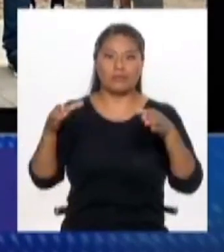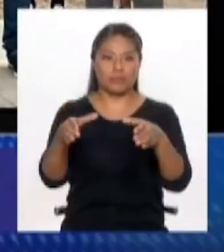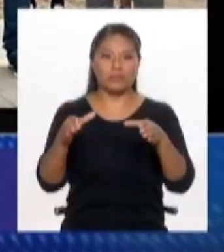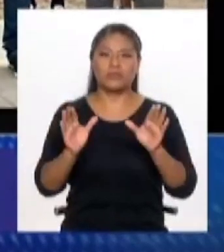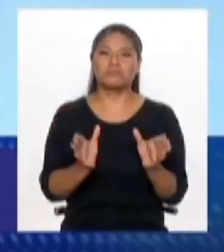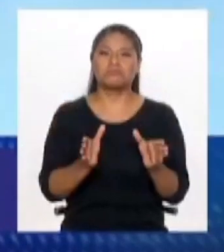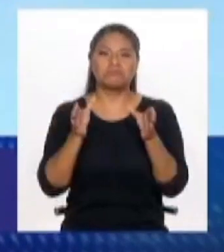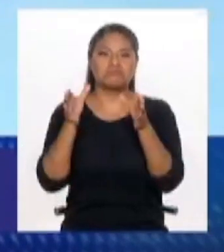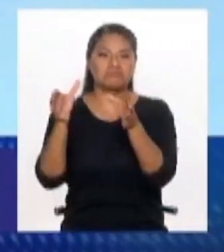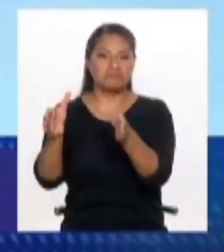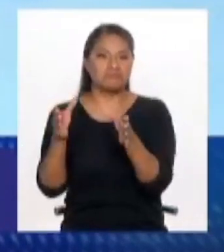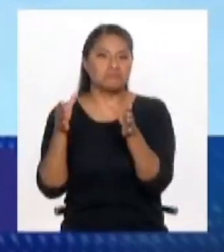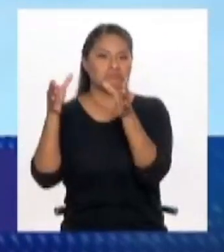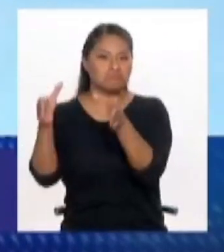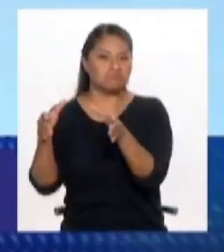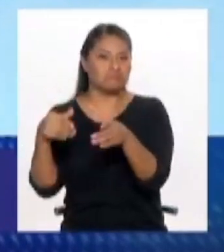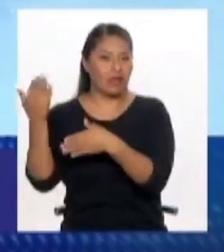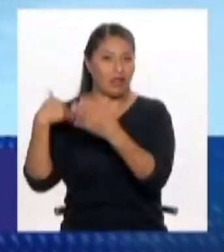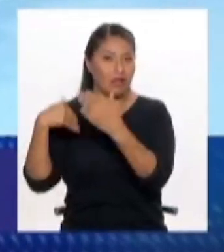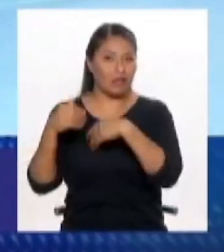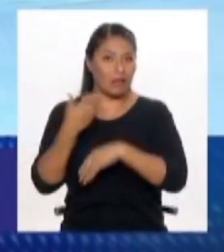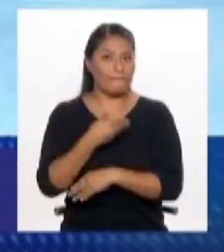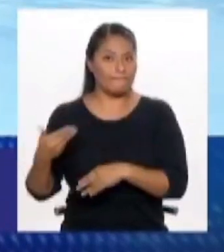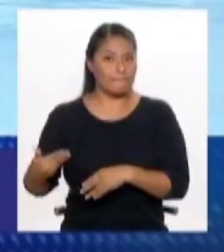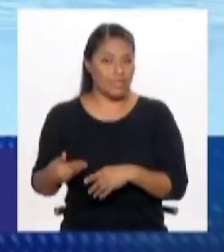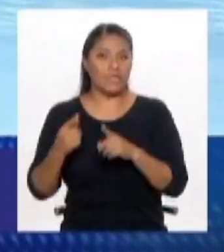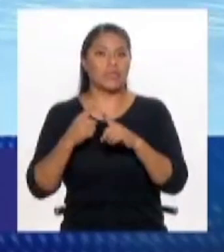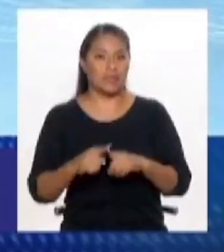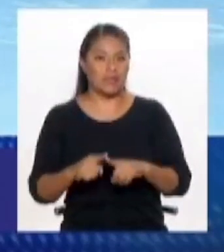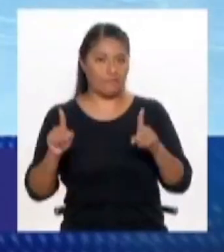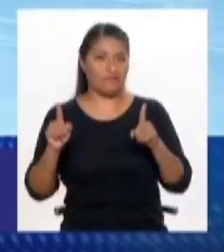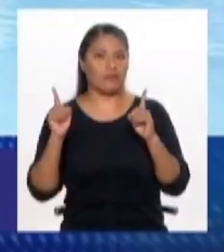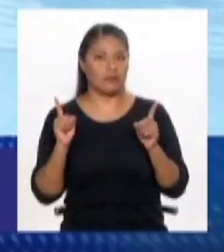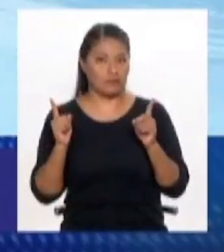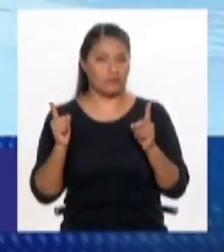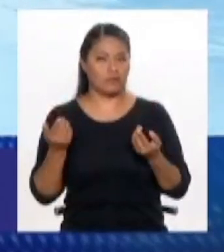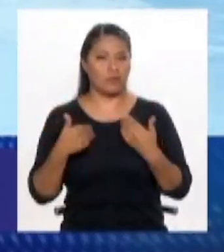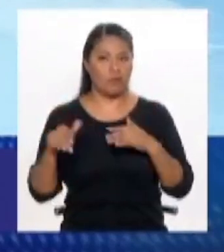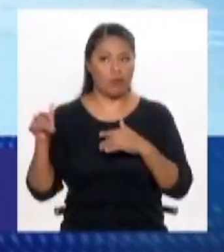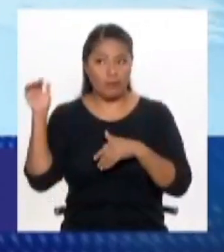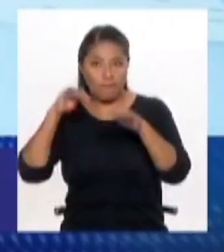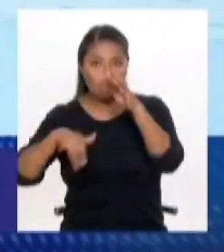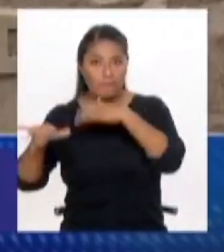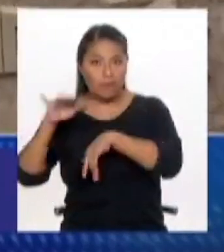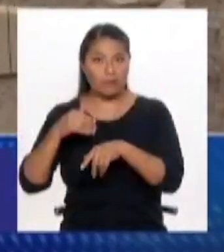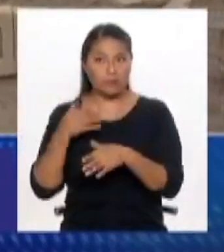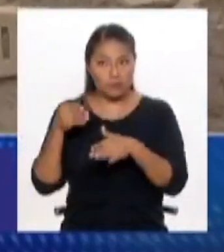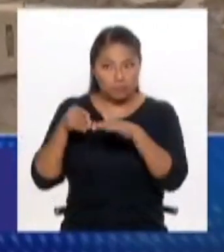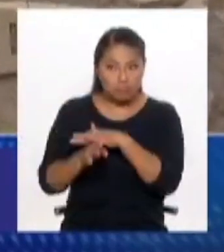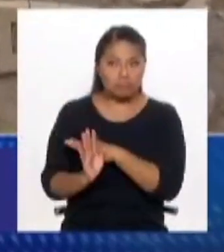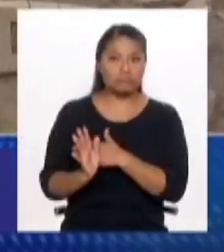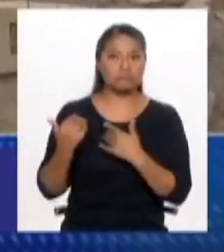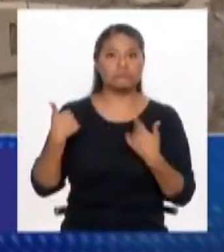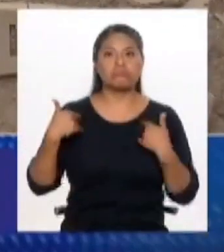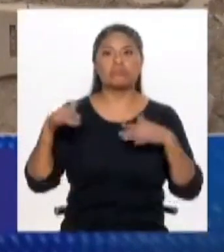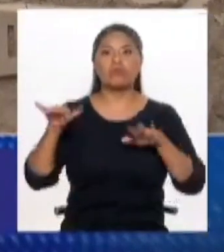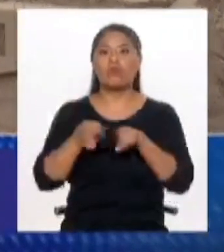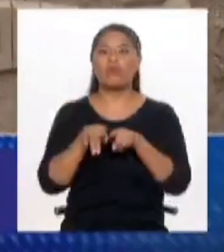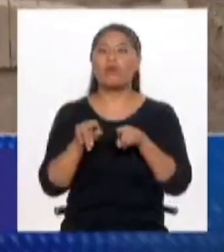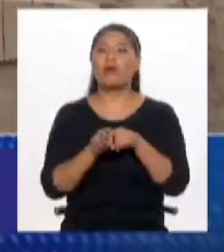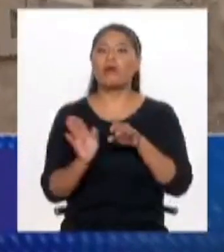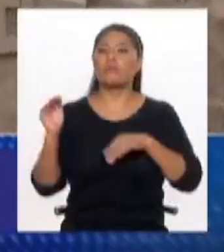público e irrestricto que debe tener el espacio público. Un espacio público y a una playa yo entro sin pagar y sin ninguna